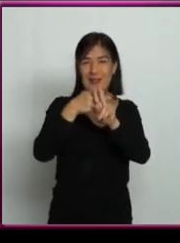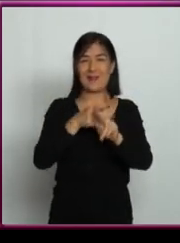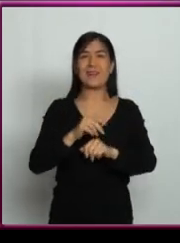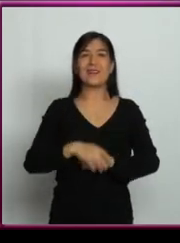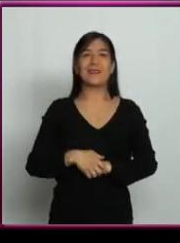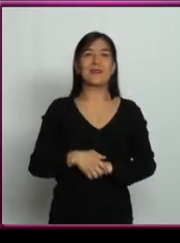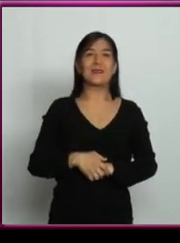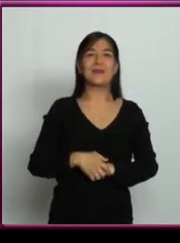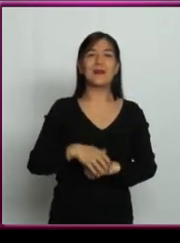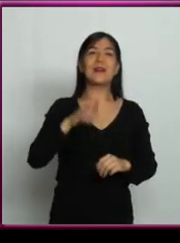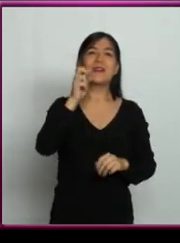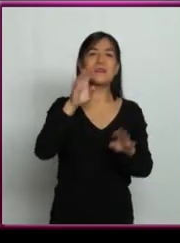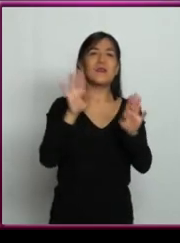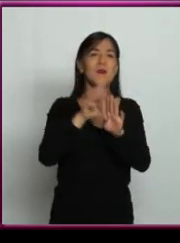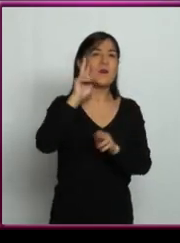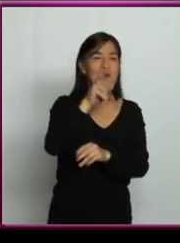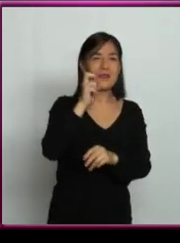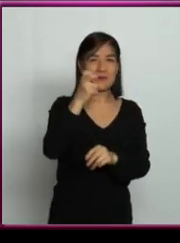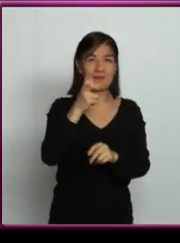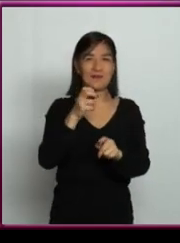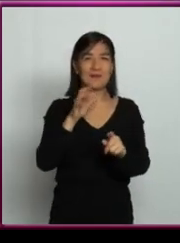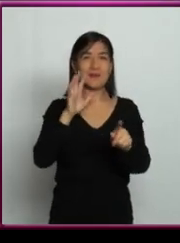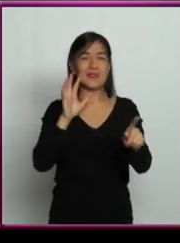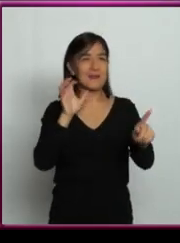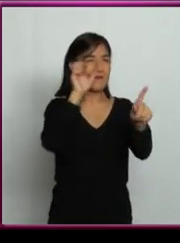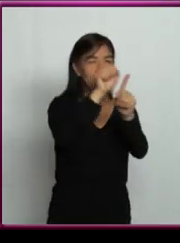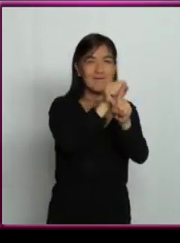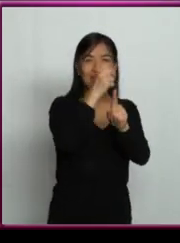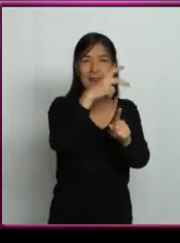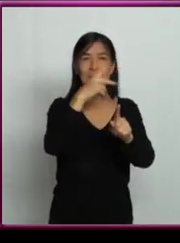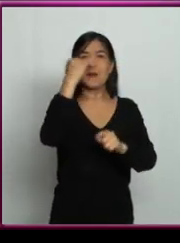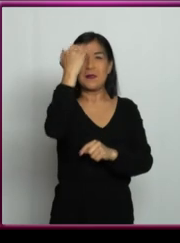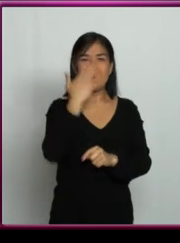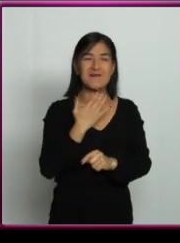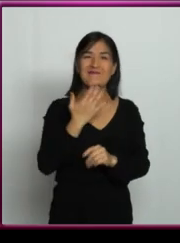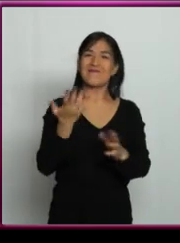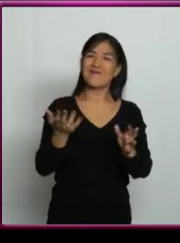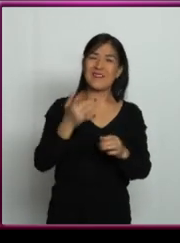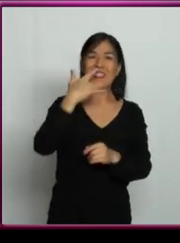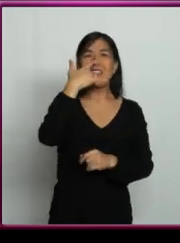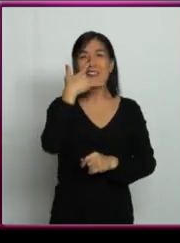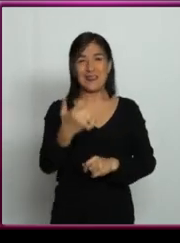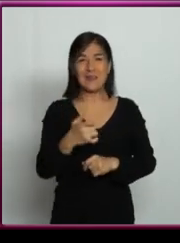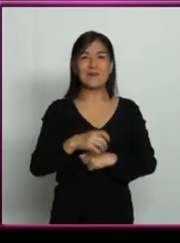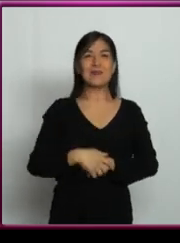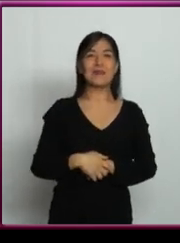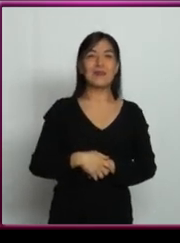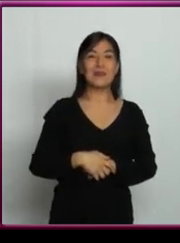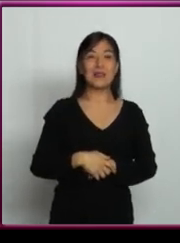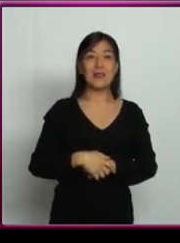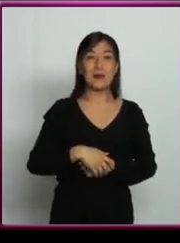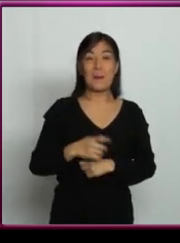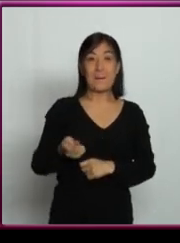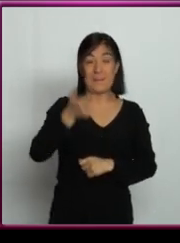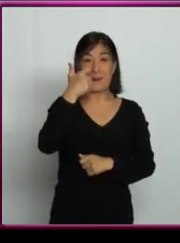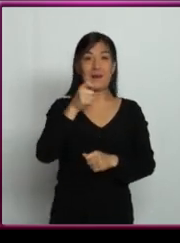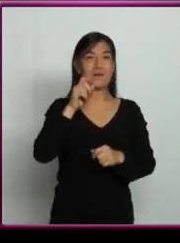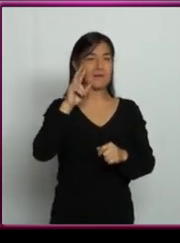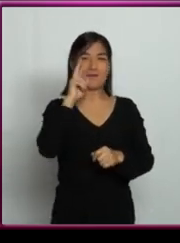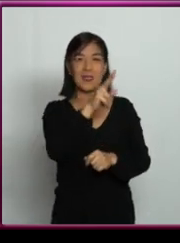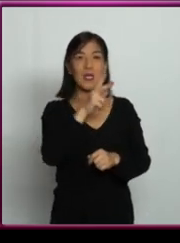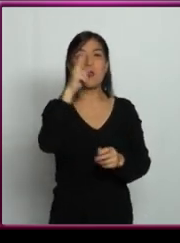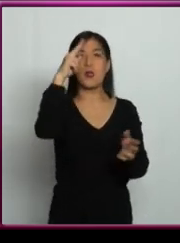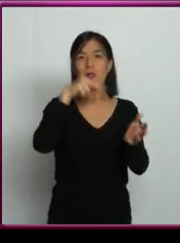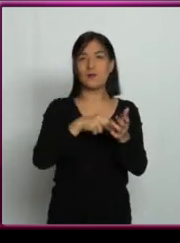realmente las imágenes directas de exoplanetas son muy, raras. La primera que se obtuvo fue en 2004,